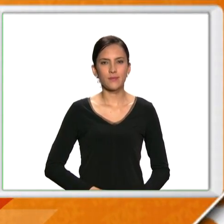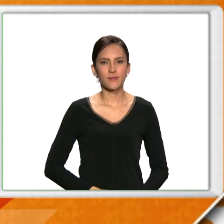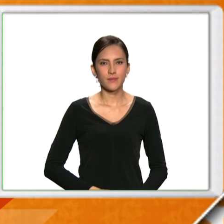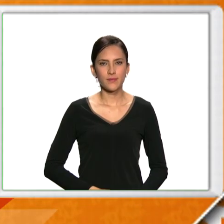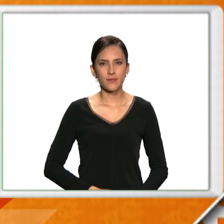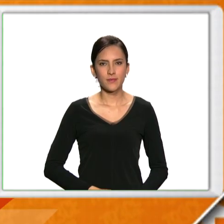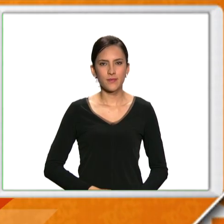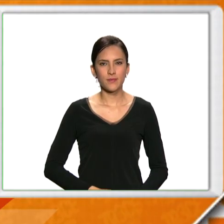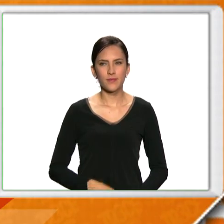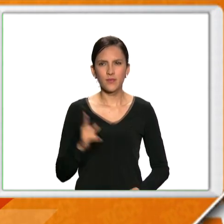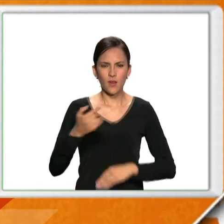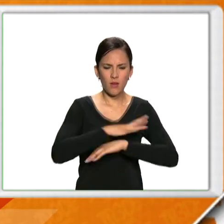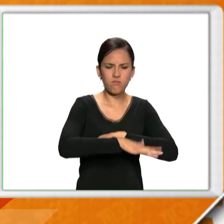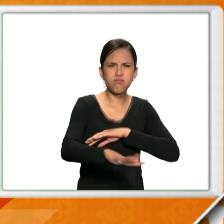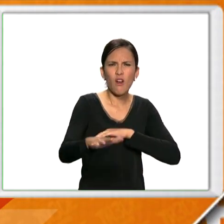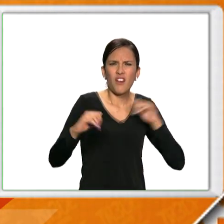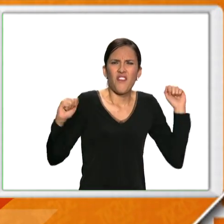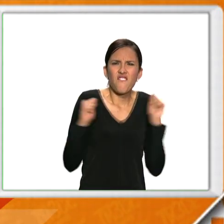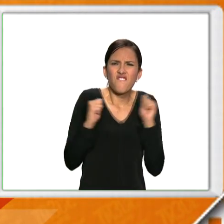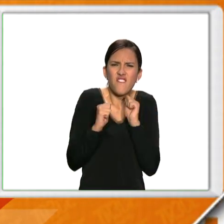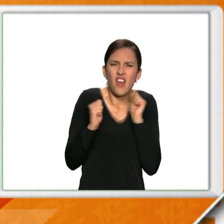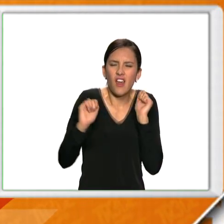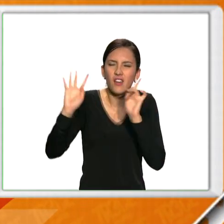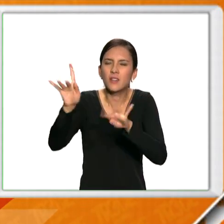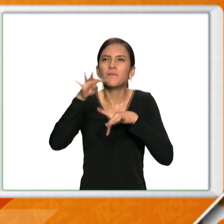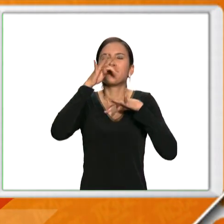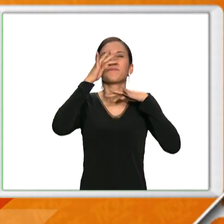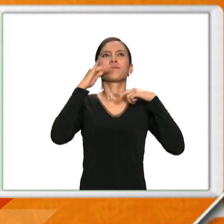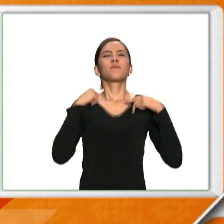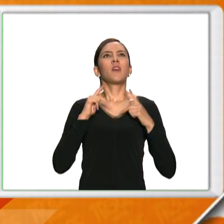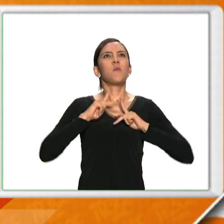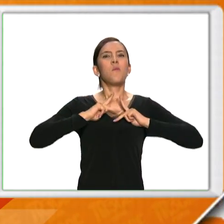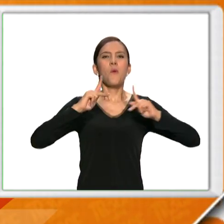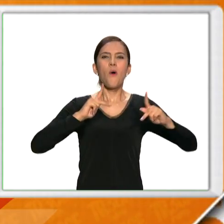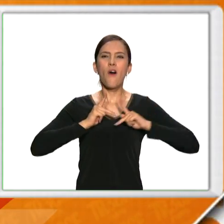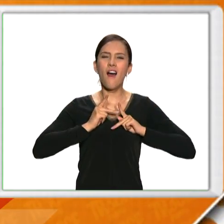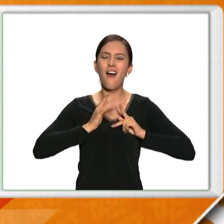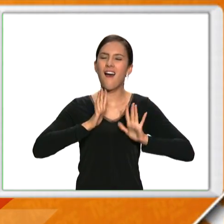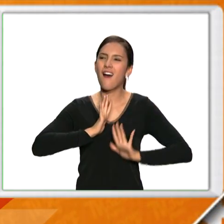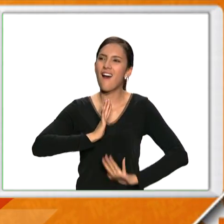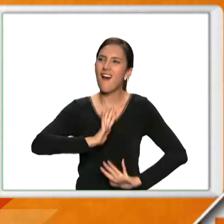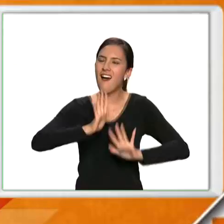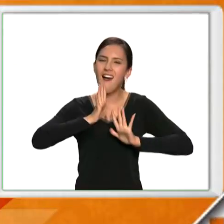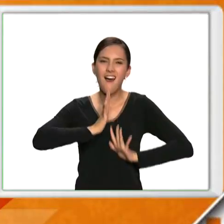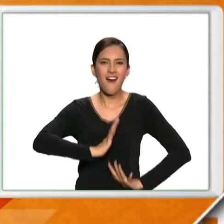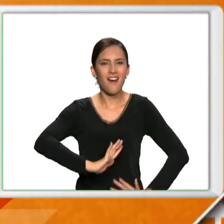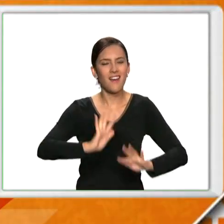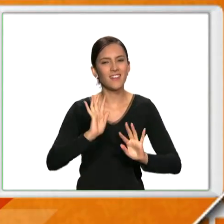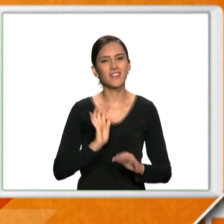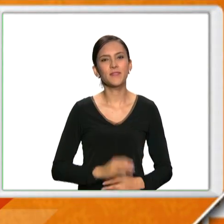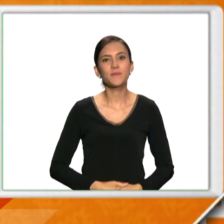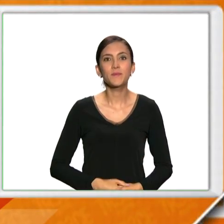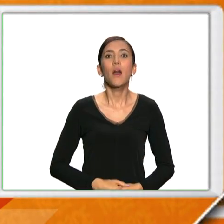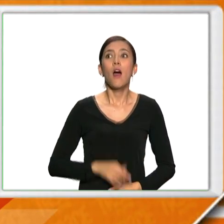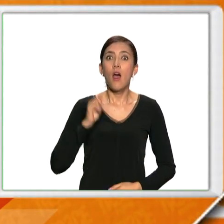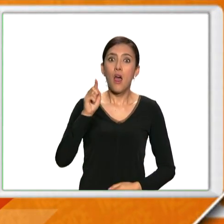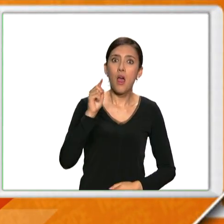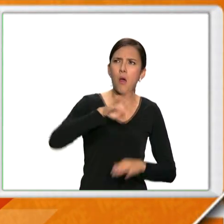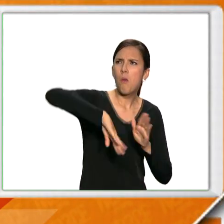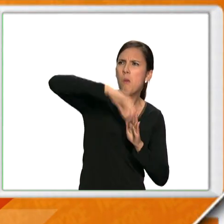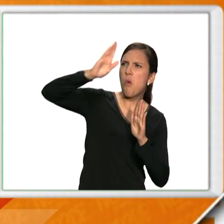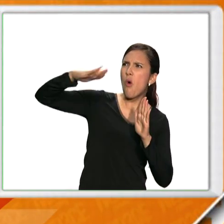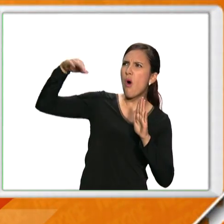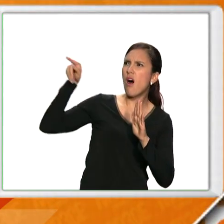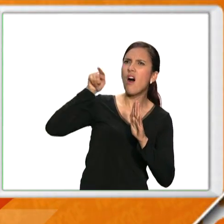Un páramo con el aire frío que entra a los pulmones, generando una sensación de frescura mentolada. La montaña verde que